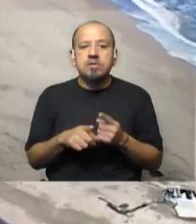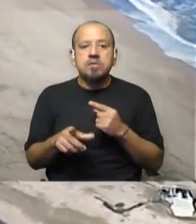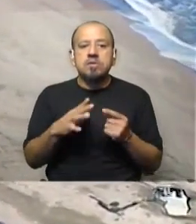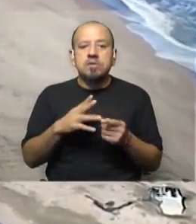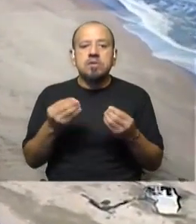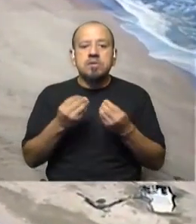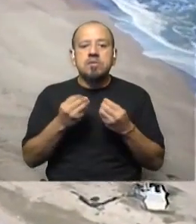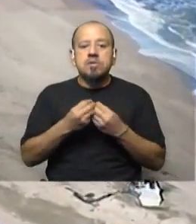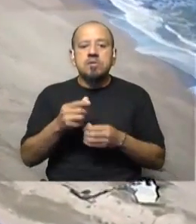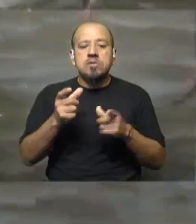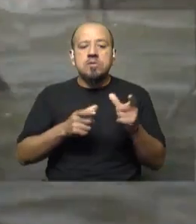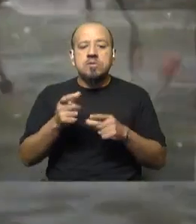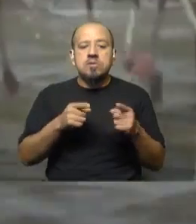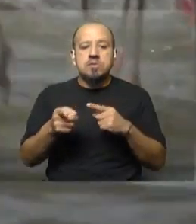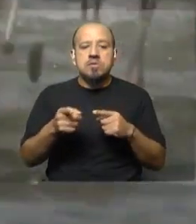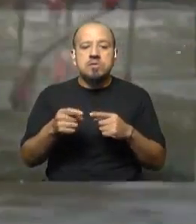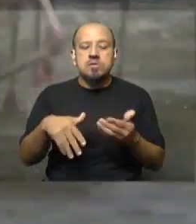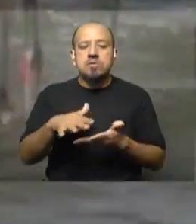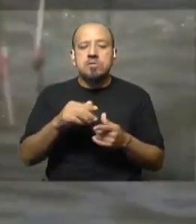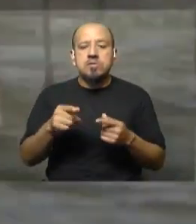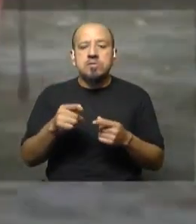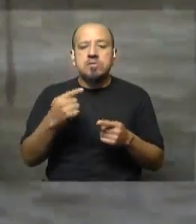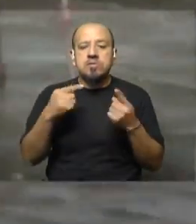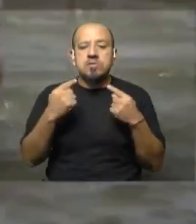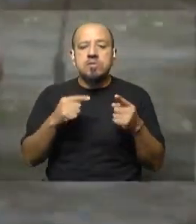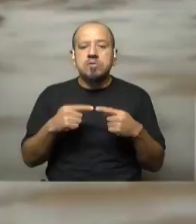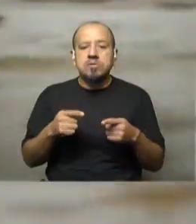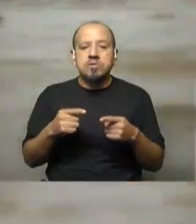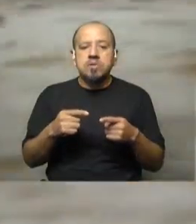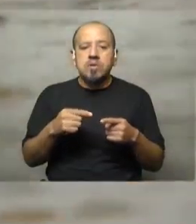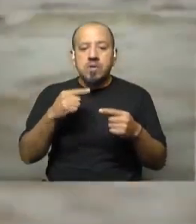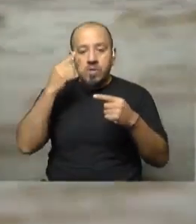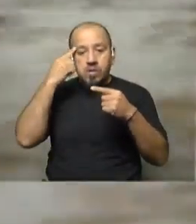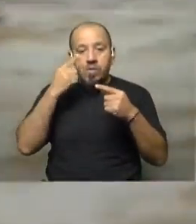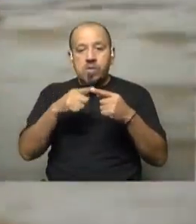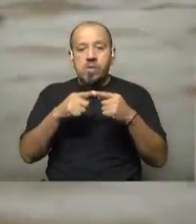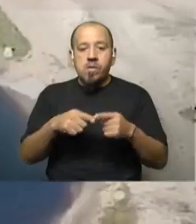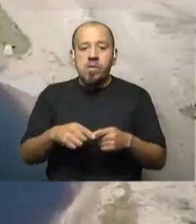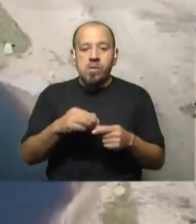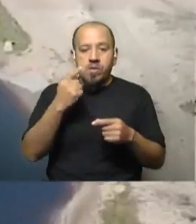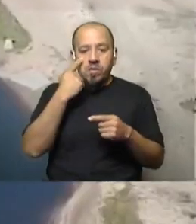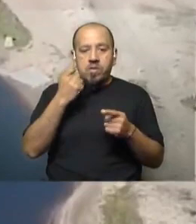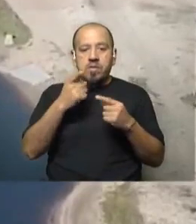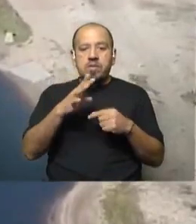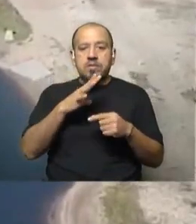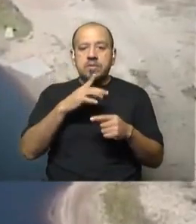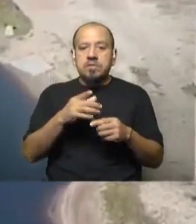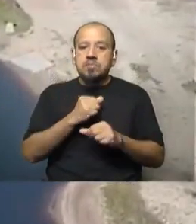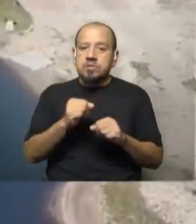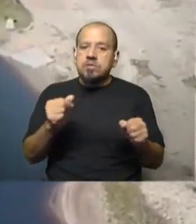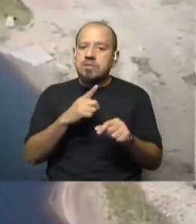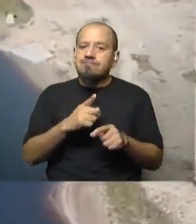personas que utilizan el lugar con distintos objetivos percibieron que podía haber un impacto